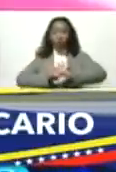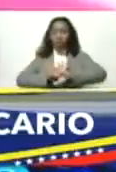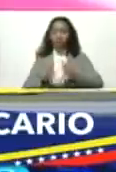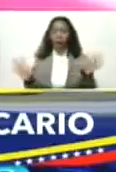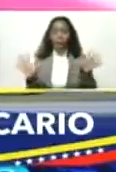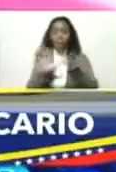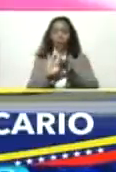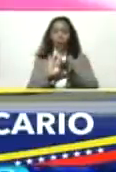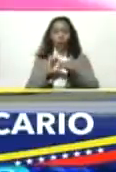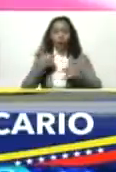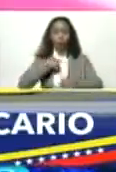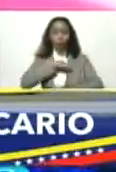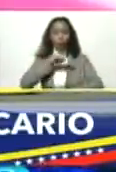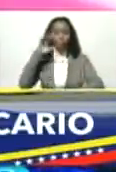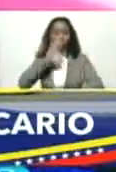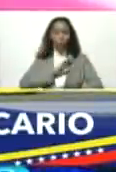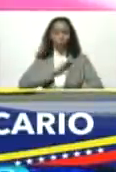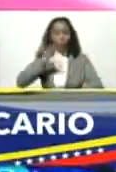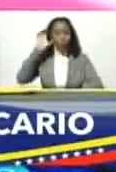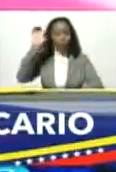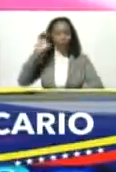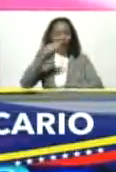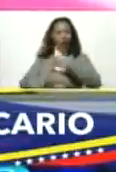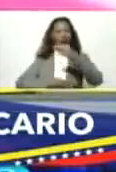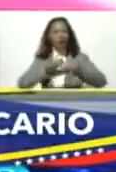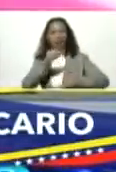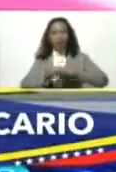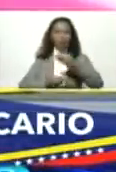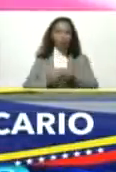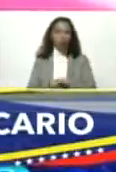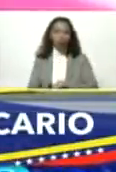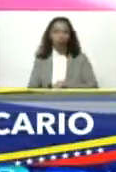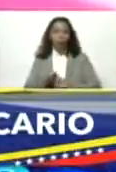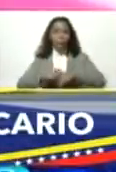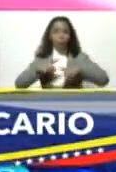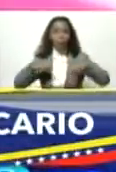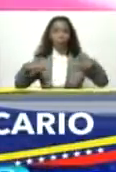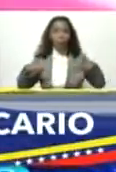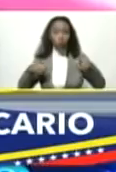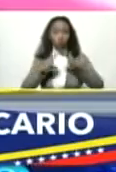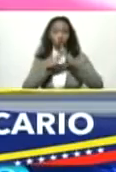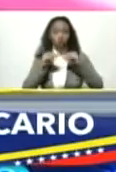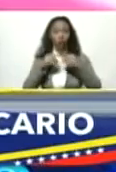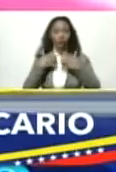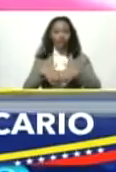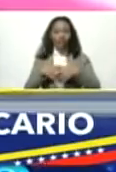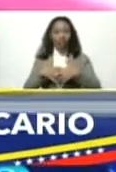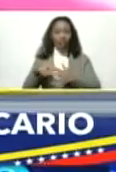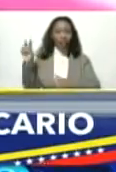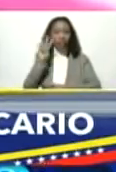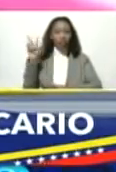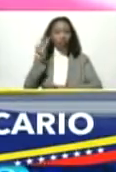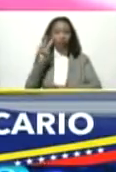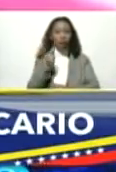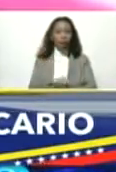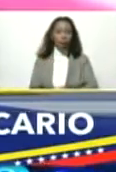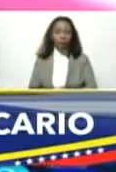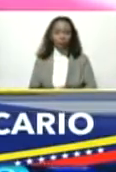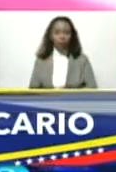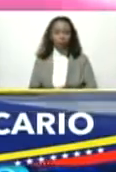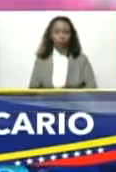país. Consolidar el crecimiento toda la industria venezolana. La industria venezolana